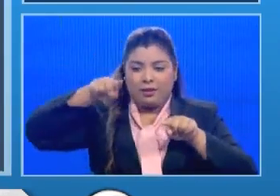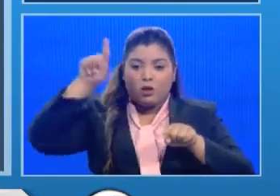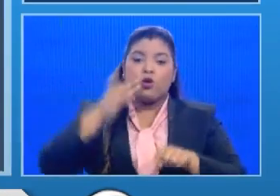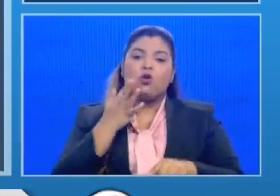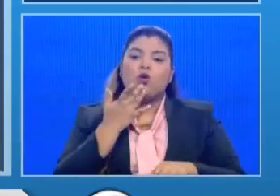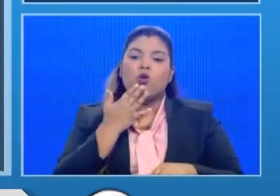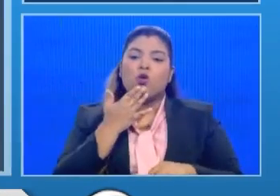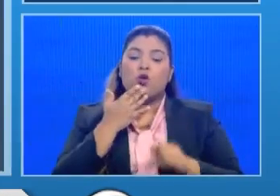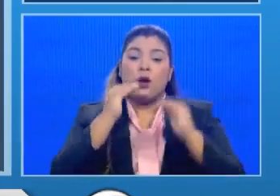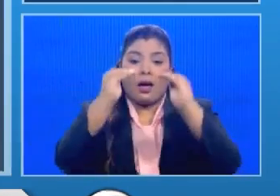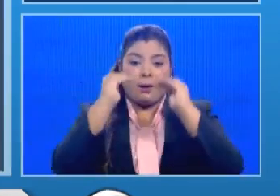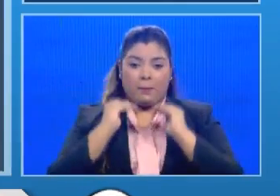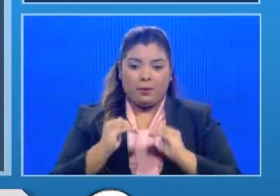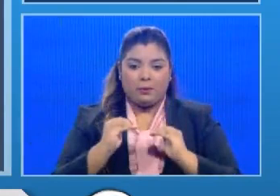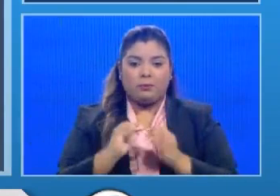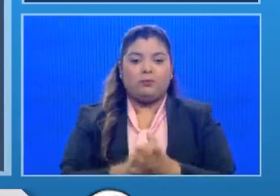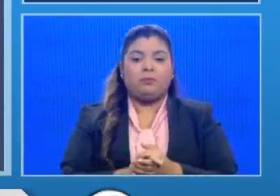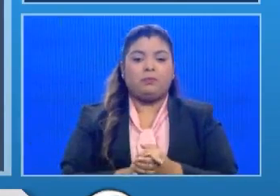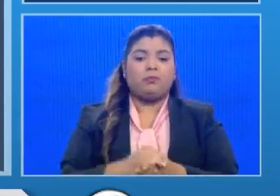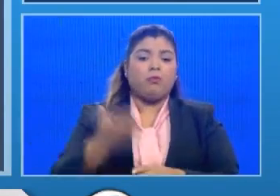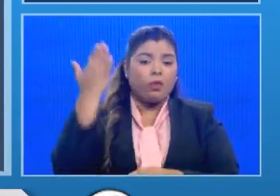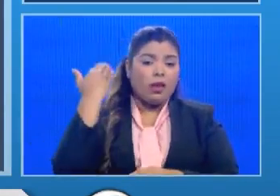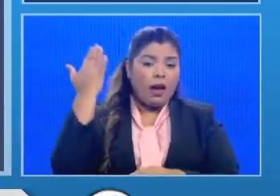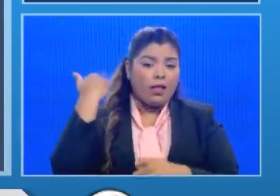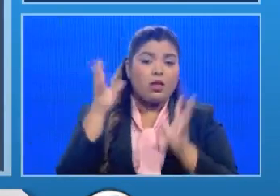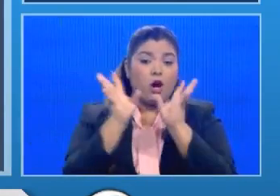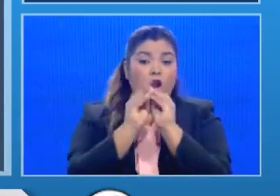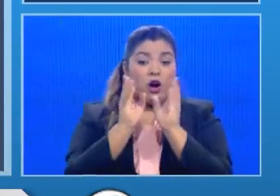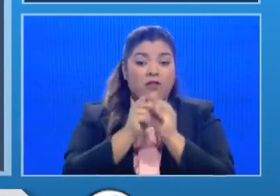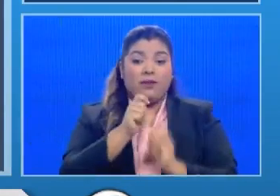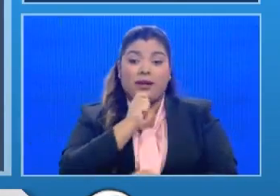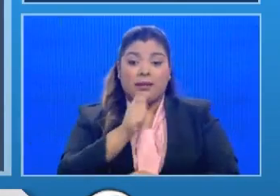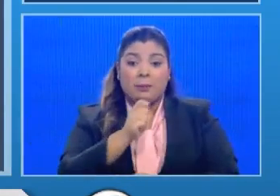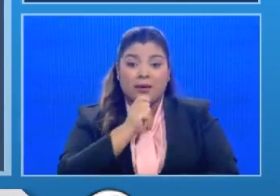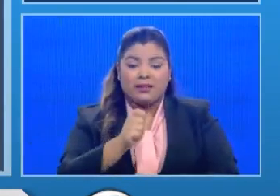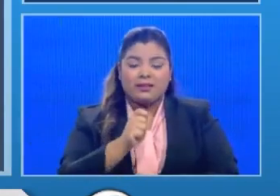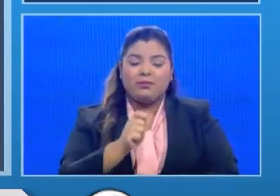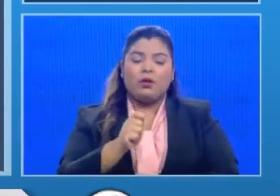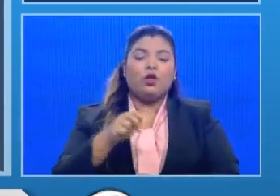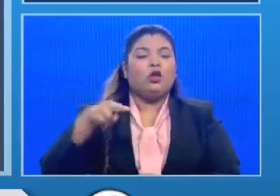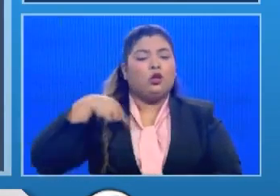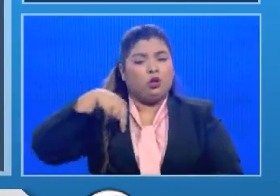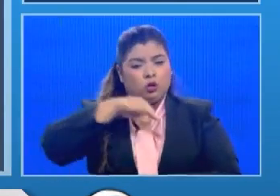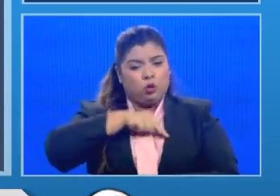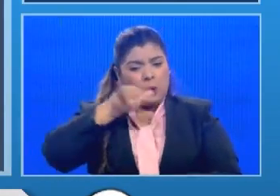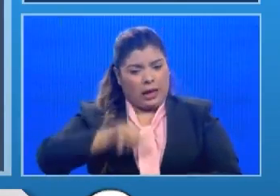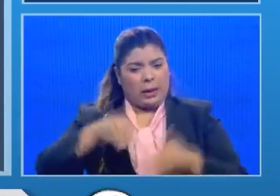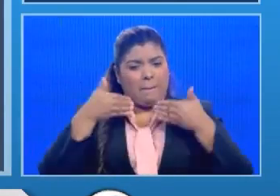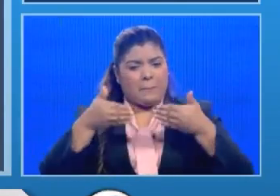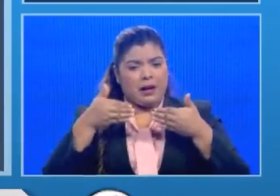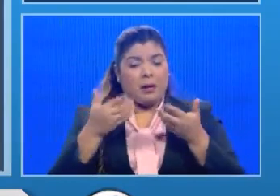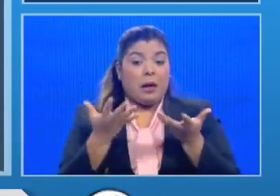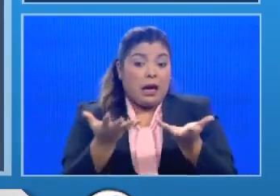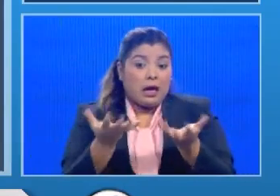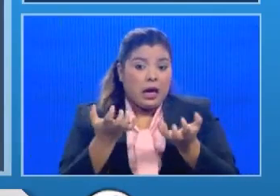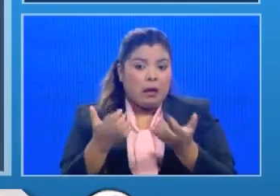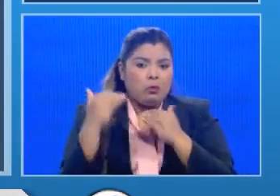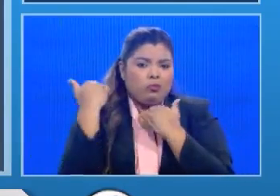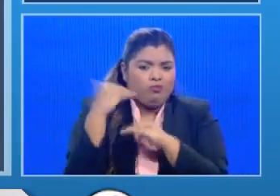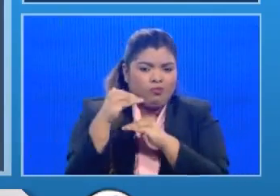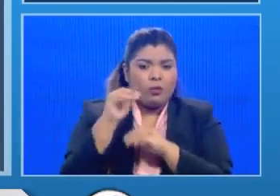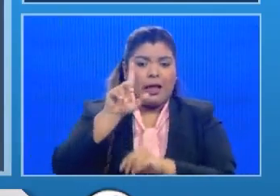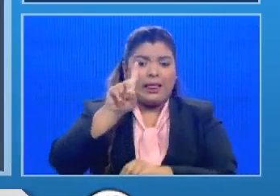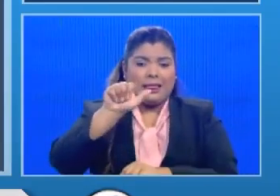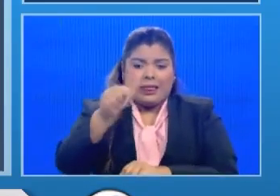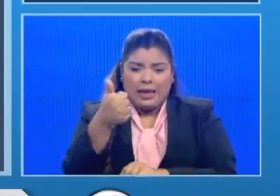y como habíamos hablado en las ruedas de prensa anteriores, la meta inicial era alcanzar al menos 10 días para el tiempo